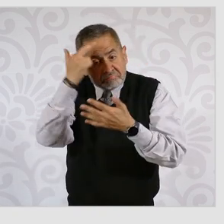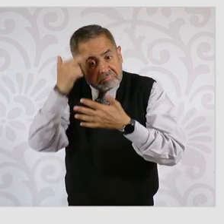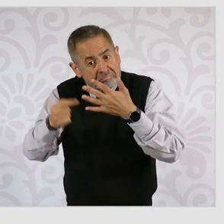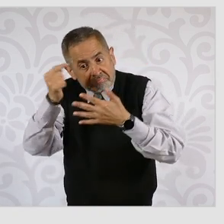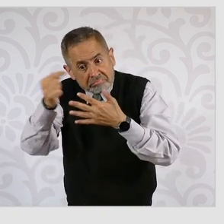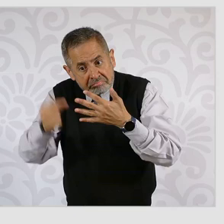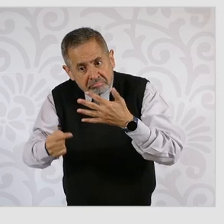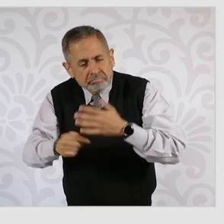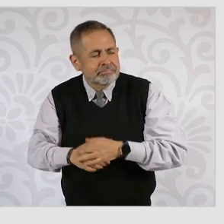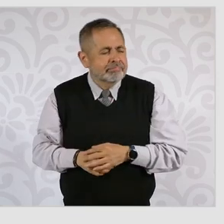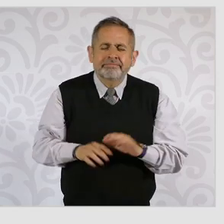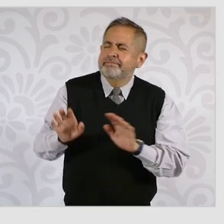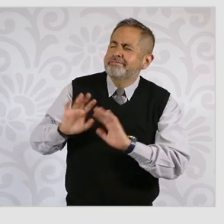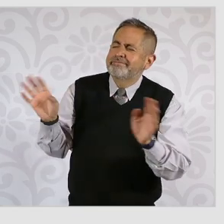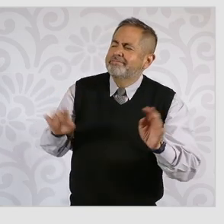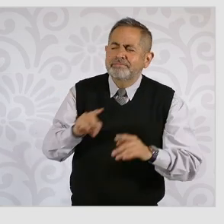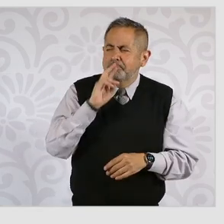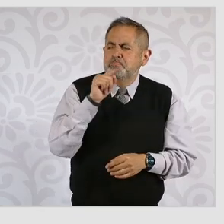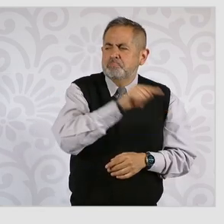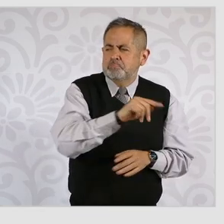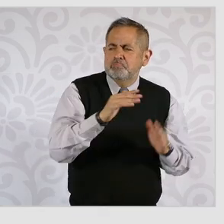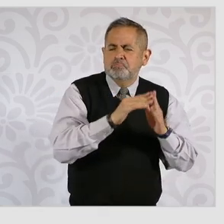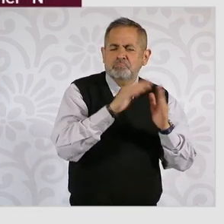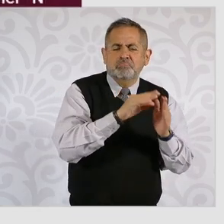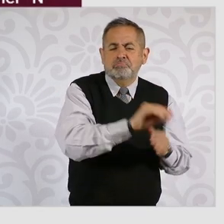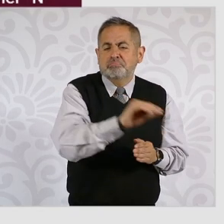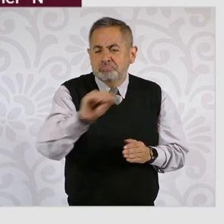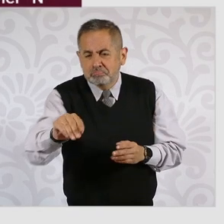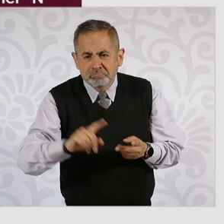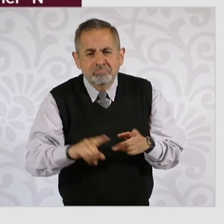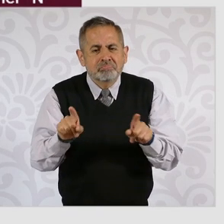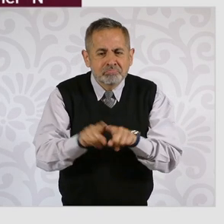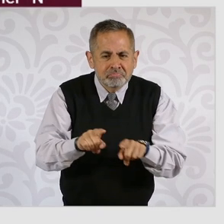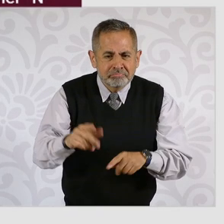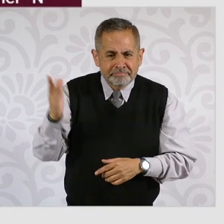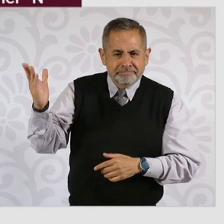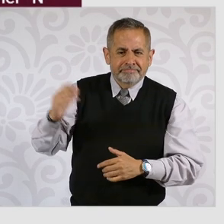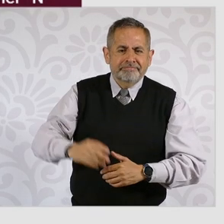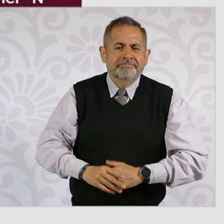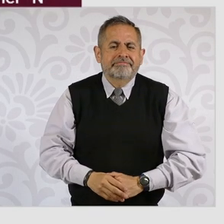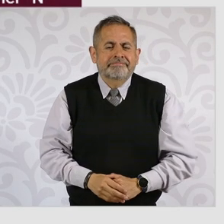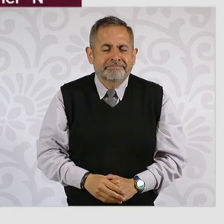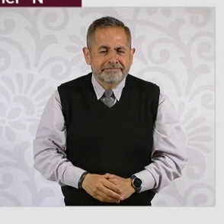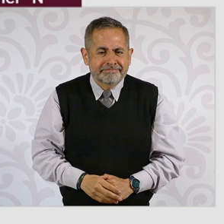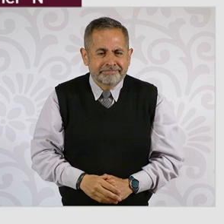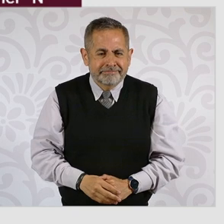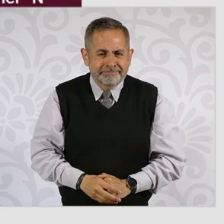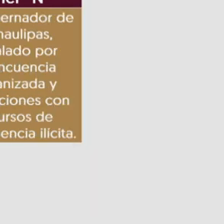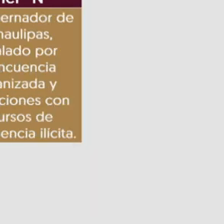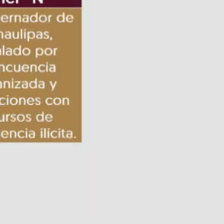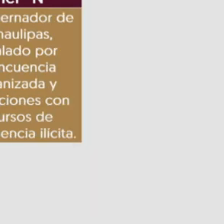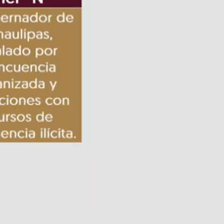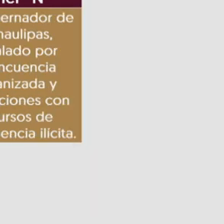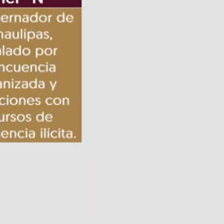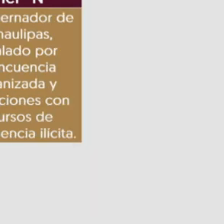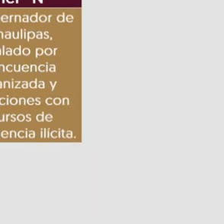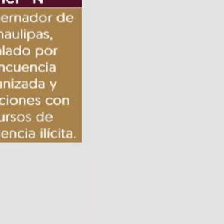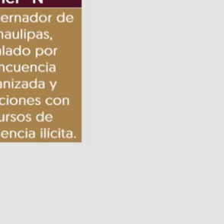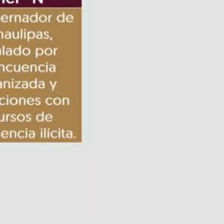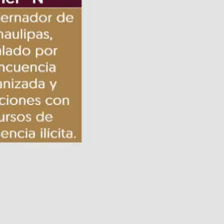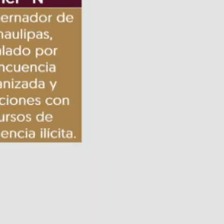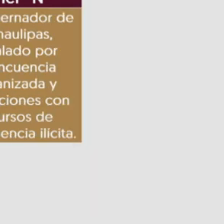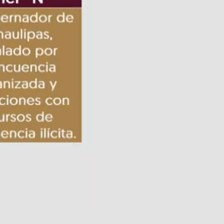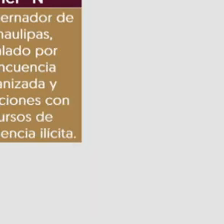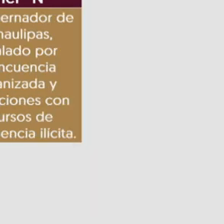También el mismo caso para Francisco Javier, exgobernador de Tamaulipas, señalado